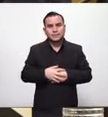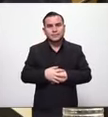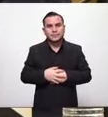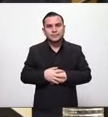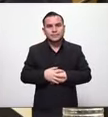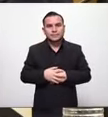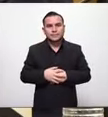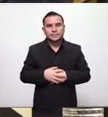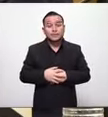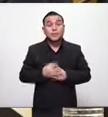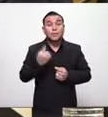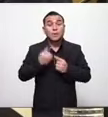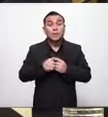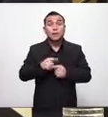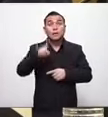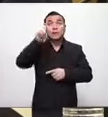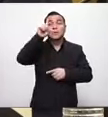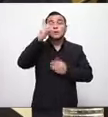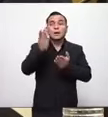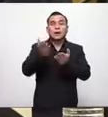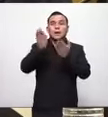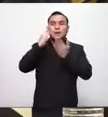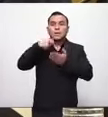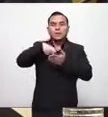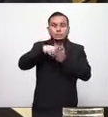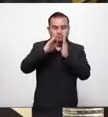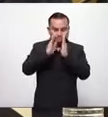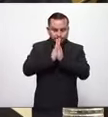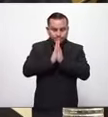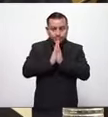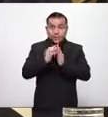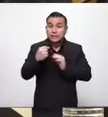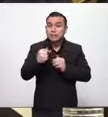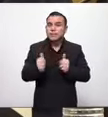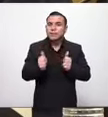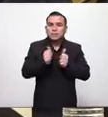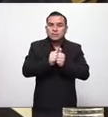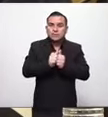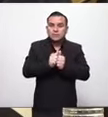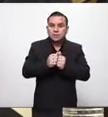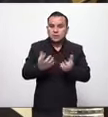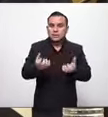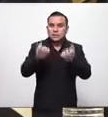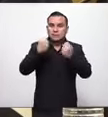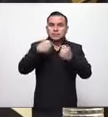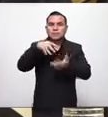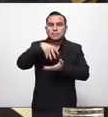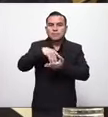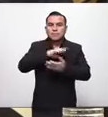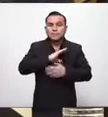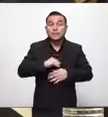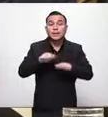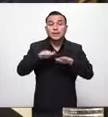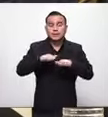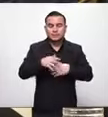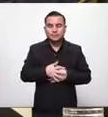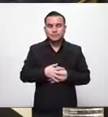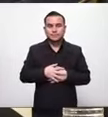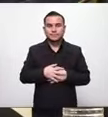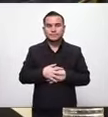el pedirle a Dios que nos acompañe en sacar al pueblo de esta situación muchas gracias